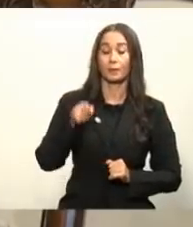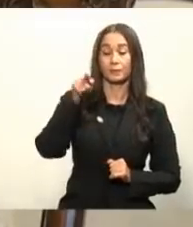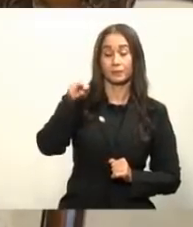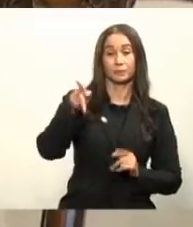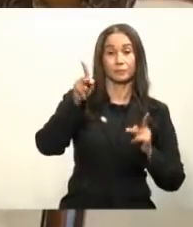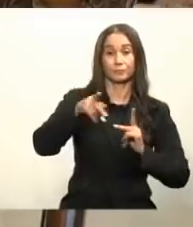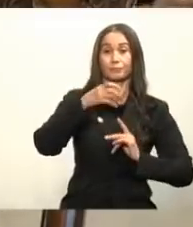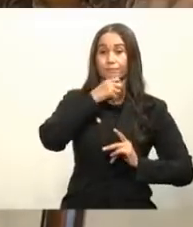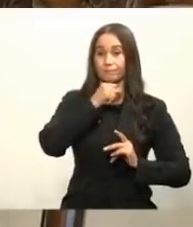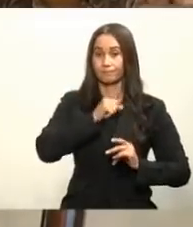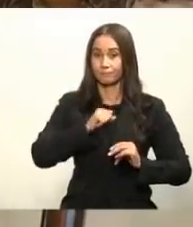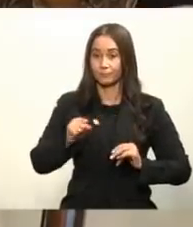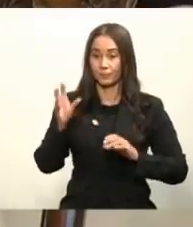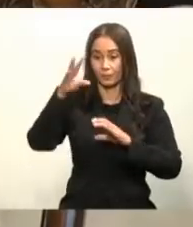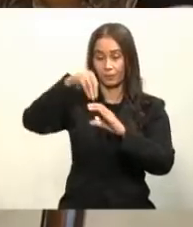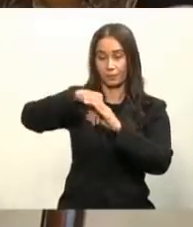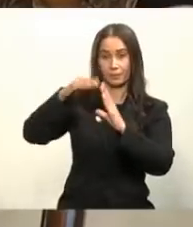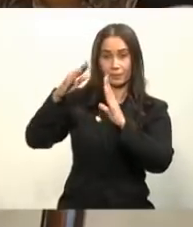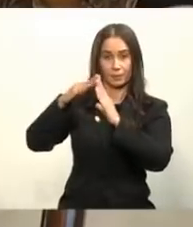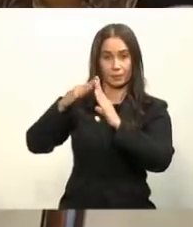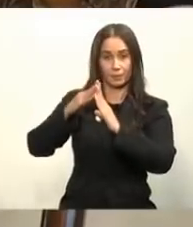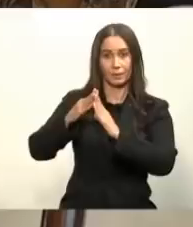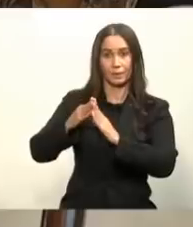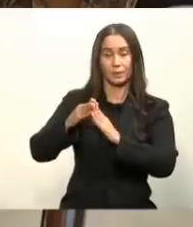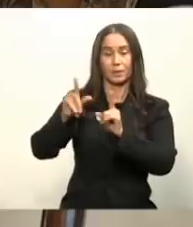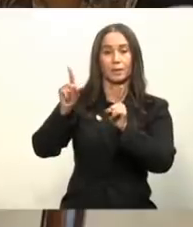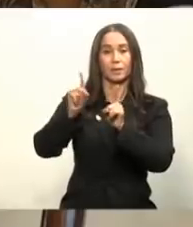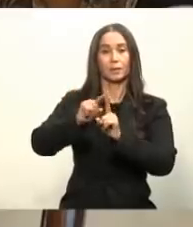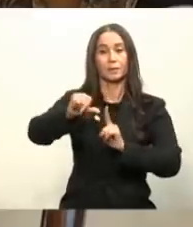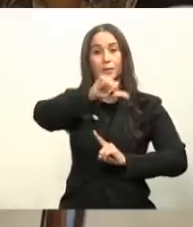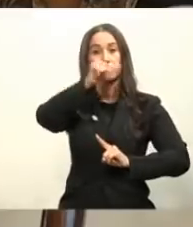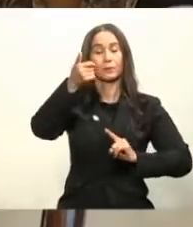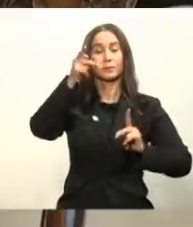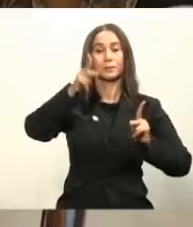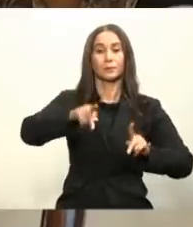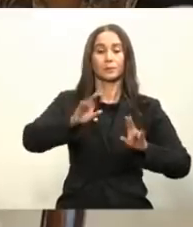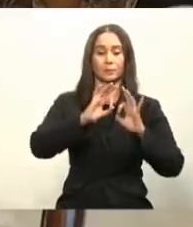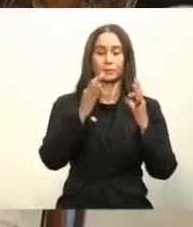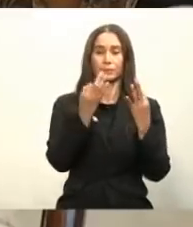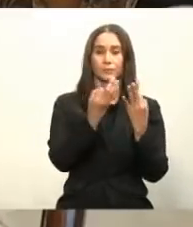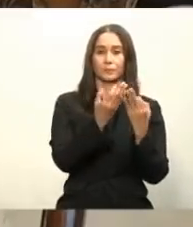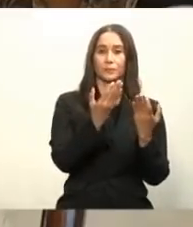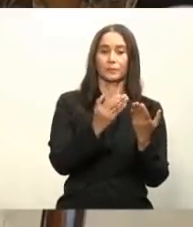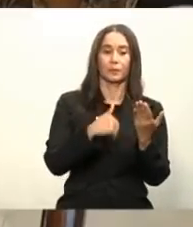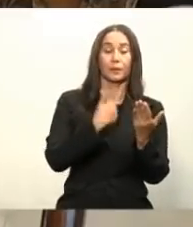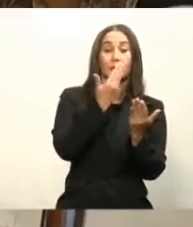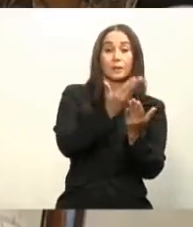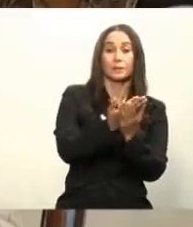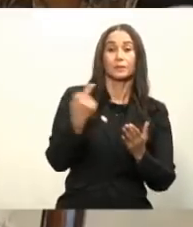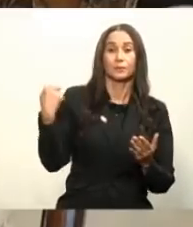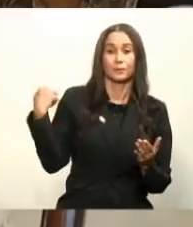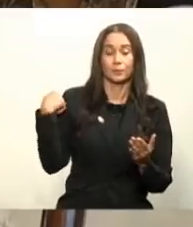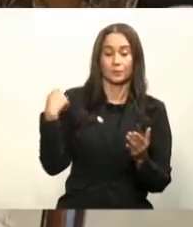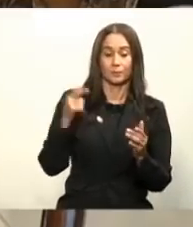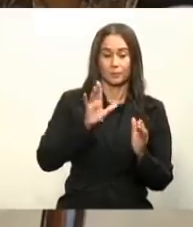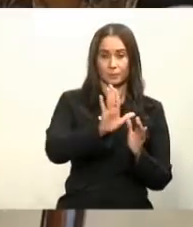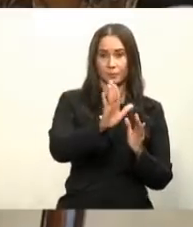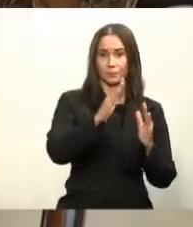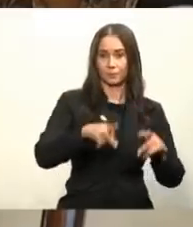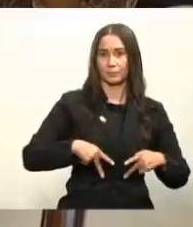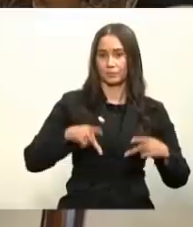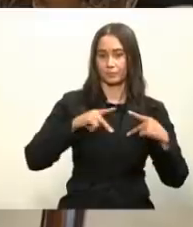envejecientes en esos asilos y personas que tengan problemas de movilidad recibirán su vacuna en el lugar